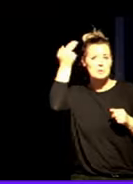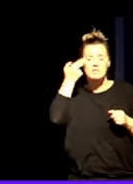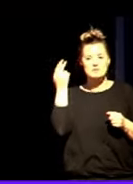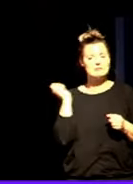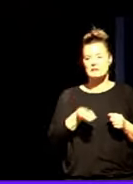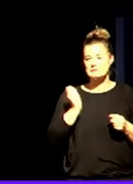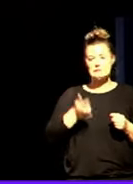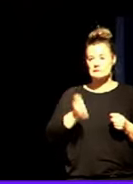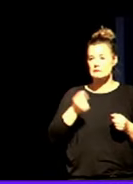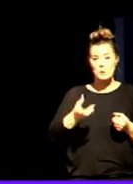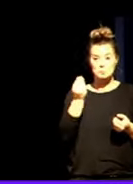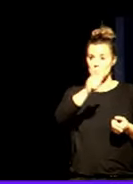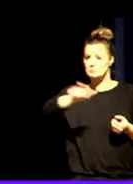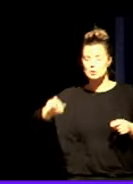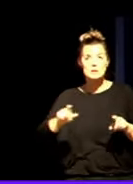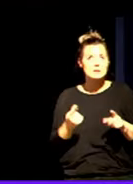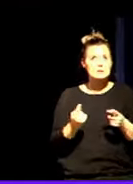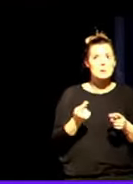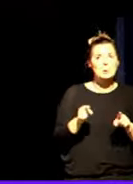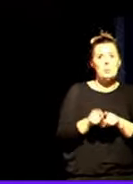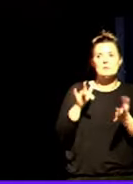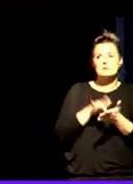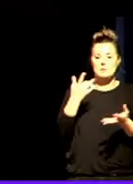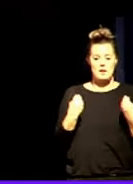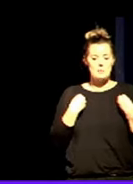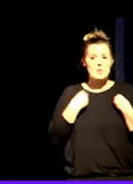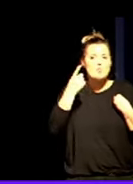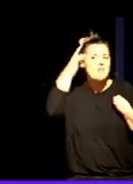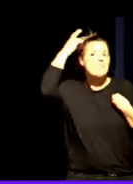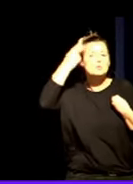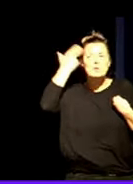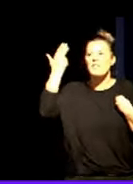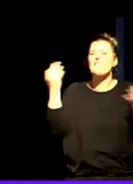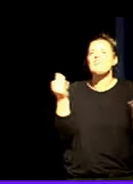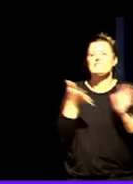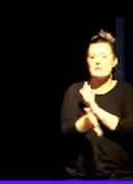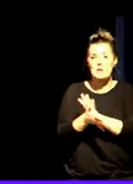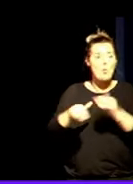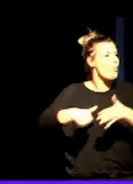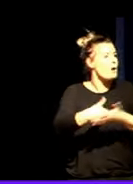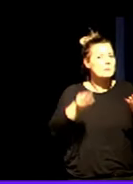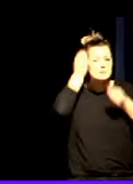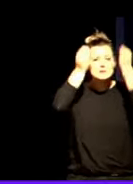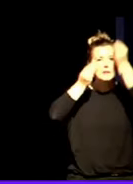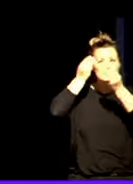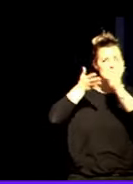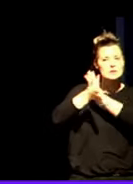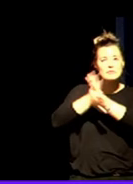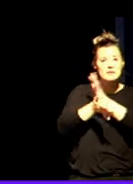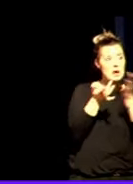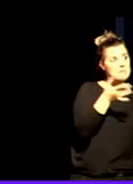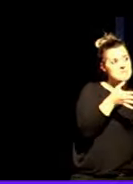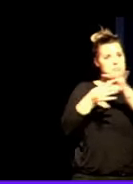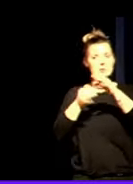de las personas que estamos aquí hemos podido tener ideas suicidas a lo largo de nuestra vida. ¿Qué es una idea suicida? Es cualquier pensamiento que tiene que ver con cualquier conducta suicida.